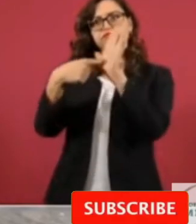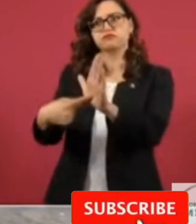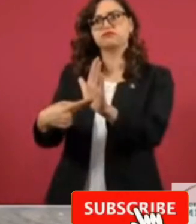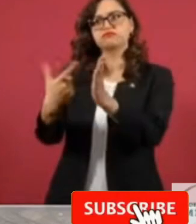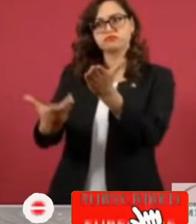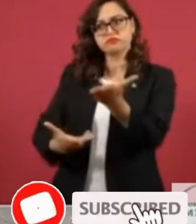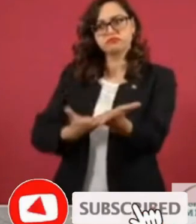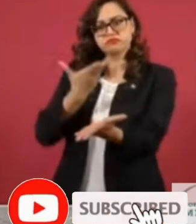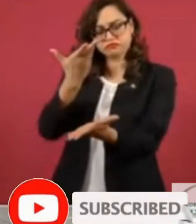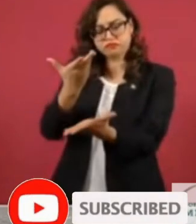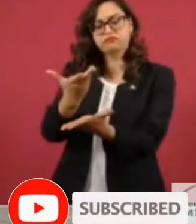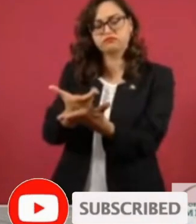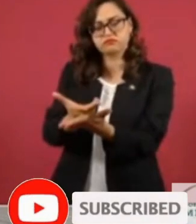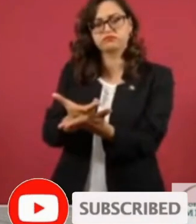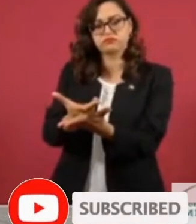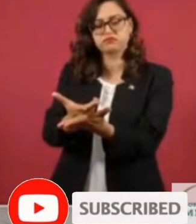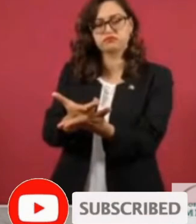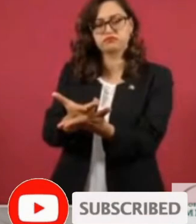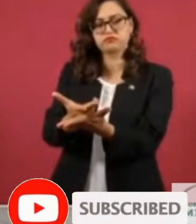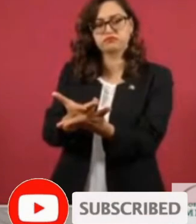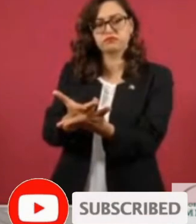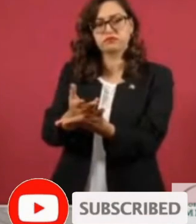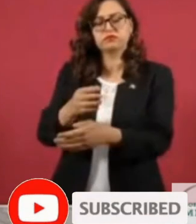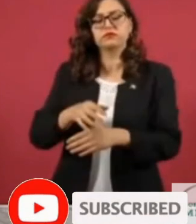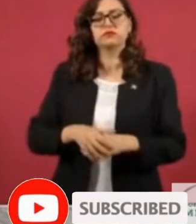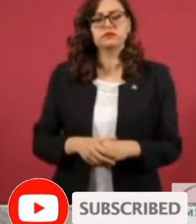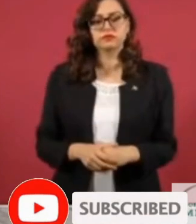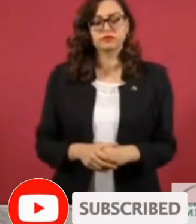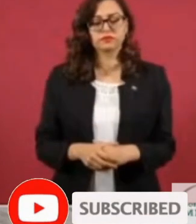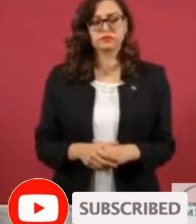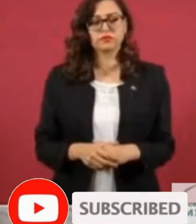General de las Naciones Unidas.